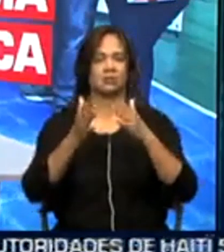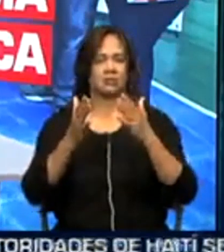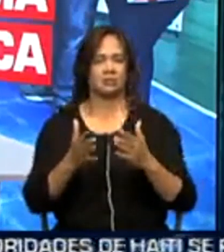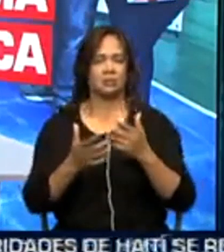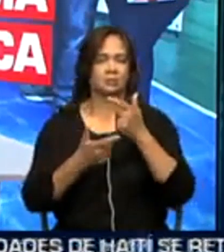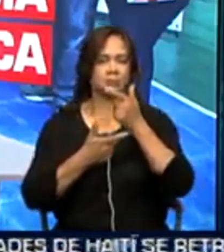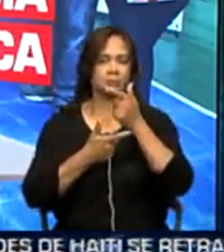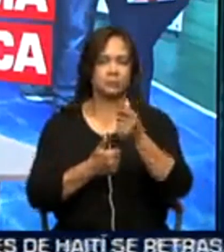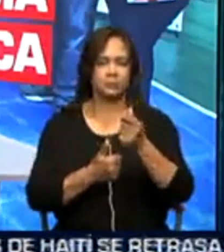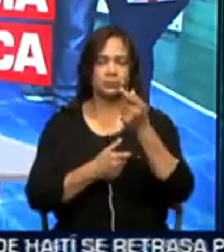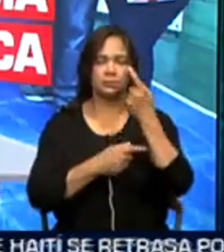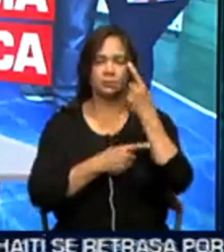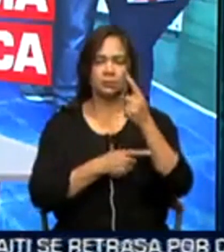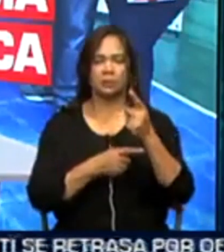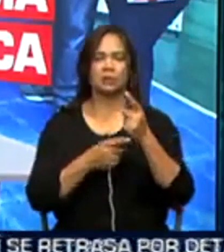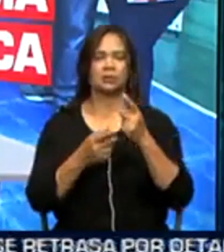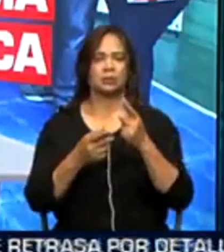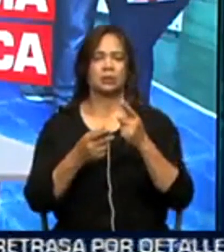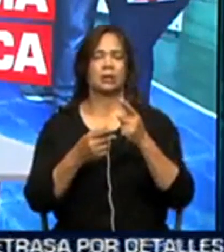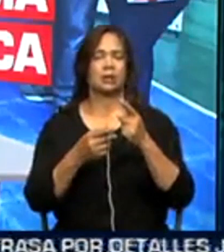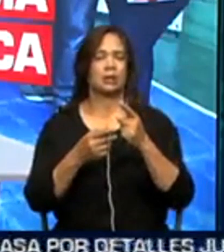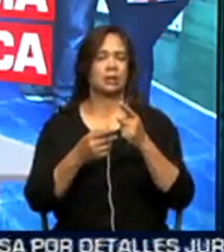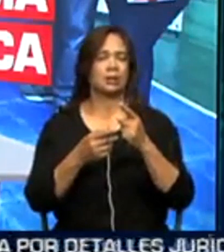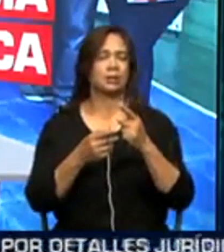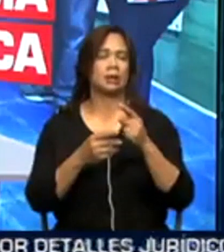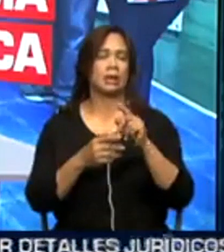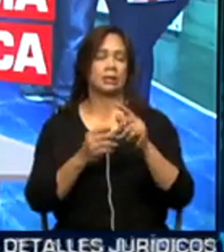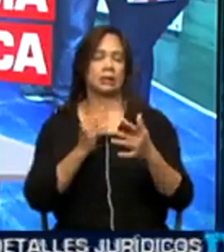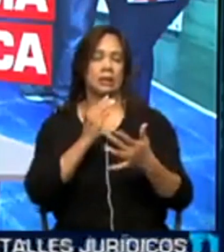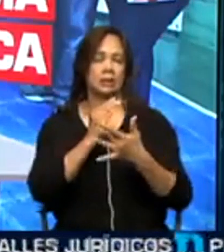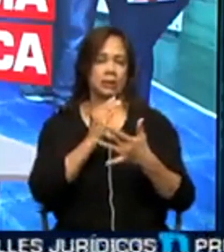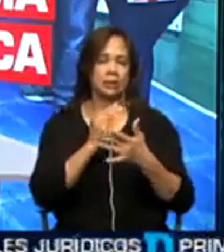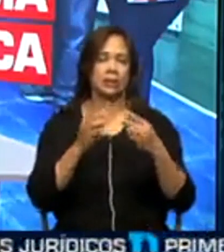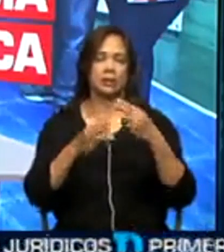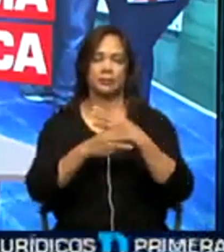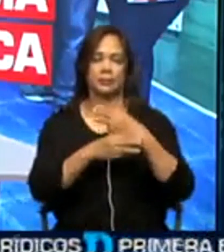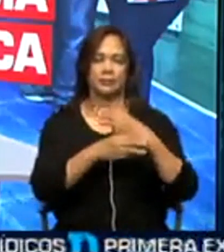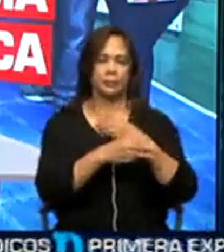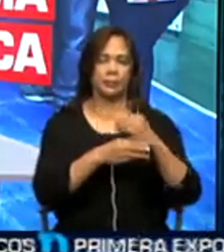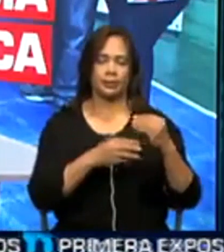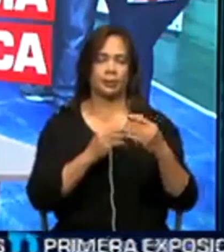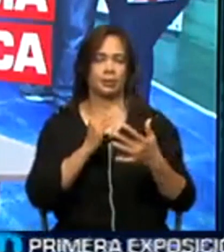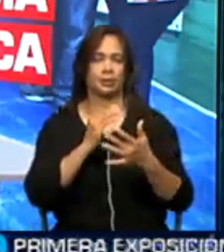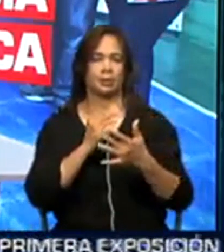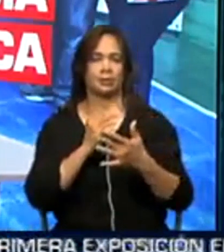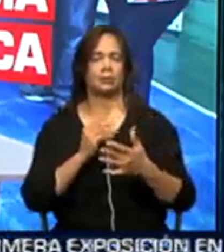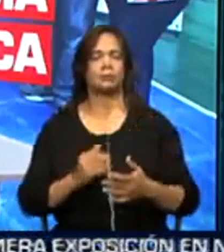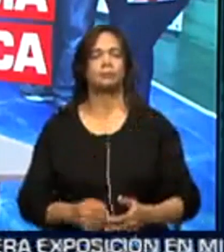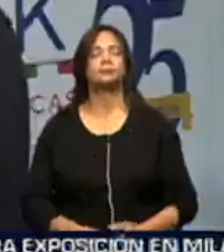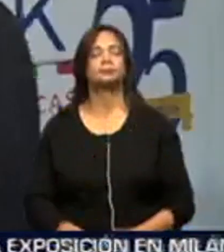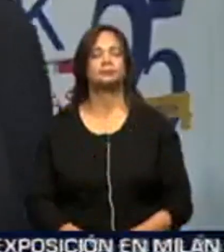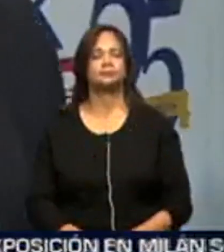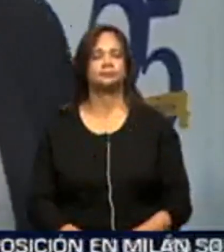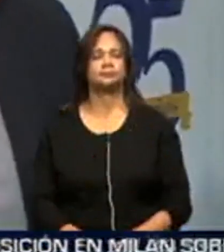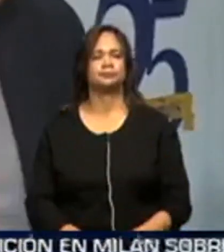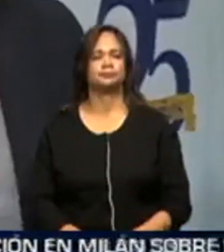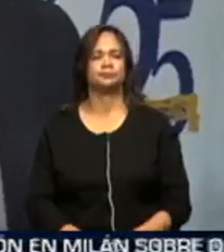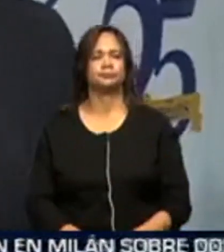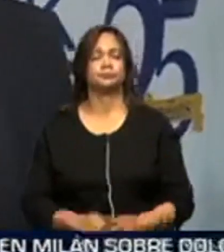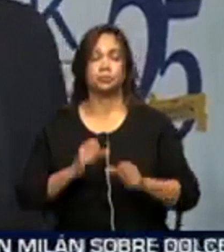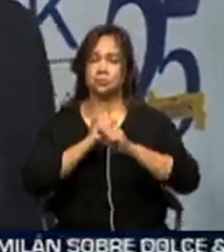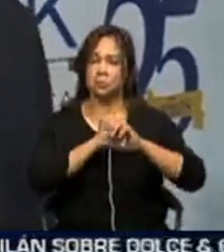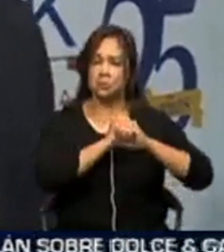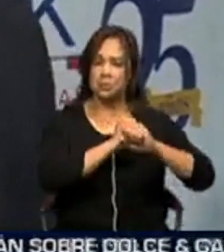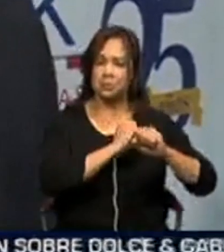interesarse en las carreras relacionadas con la tecnología las matemáticas y la tecnología promovemos todo todo